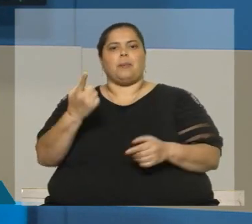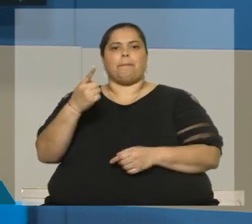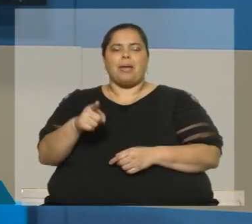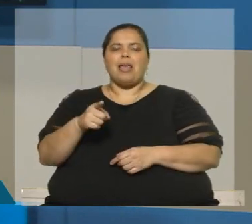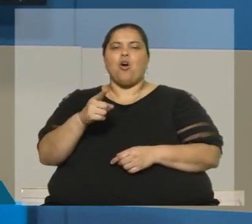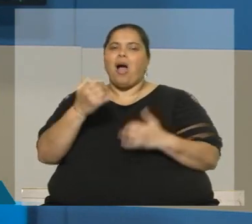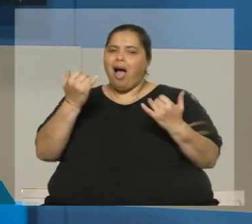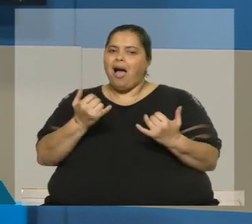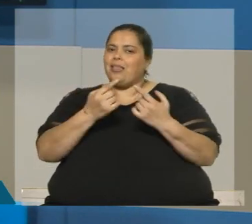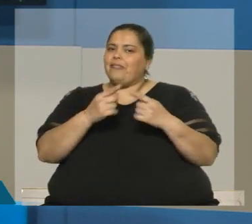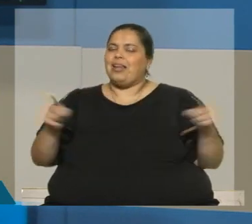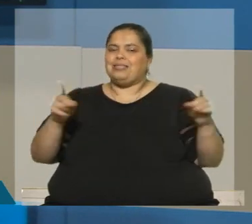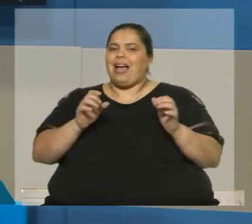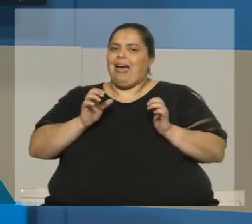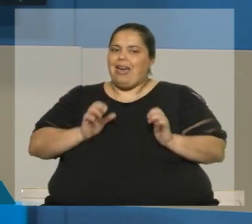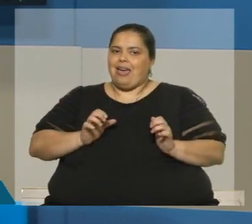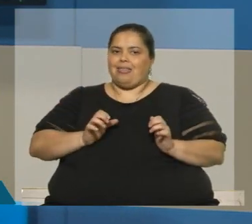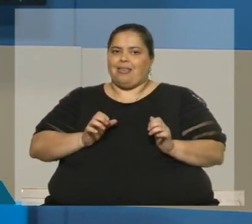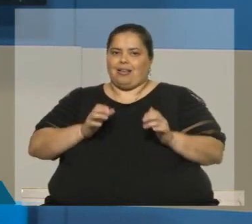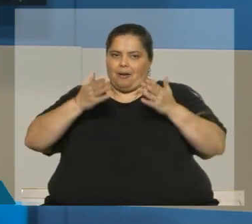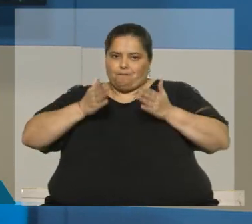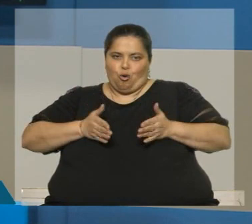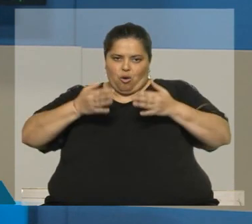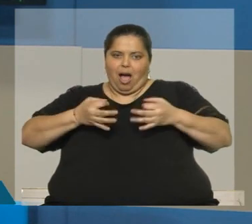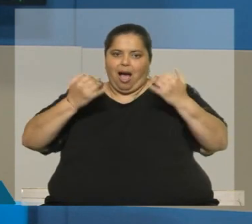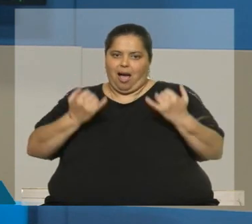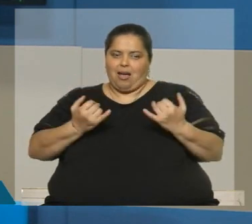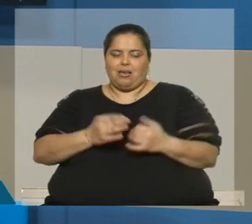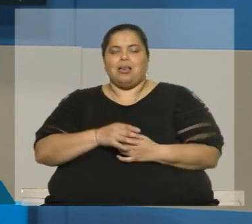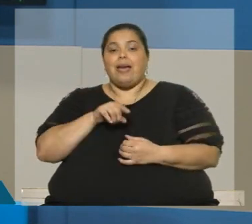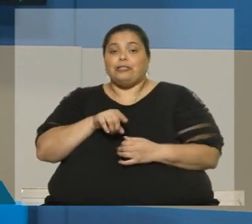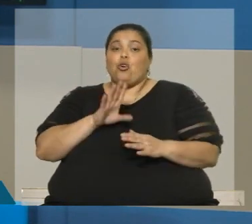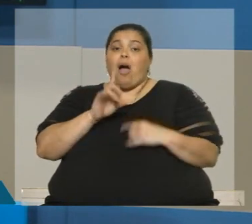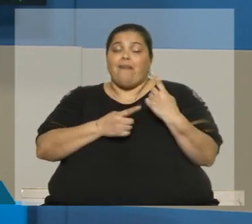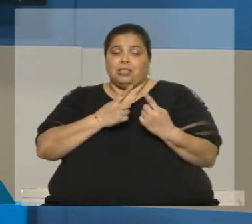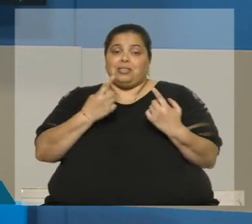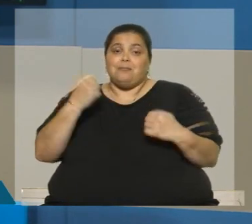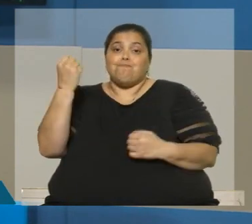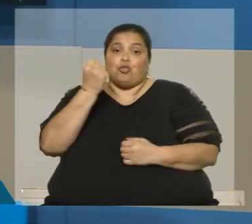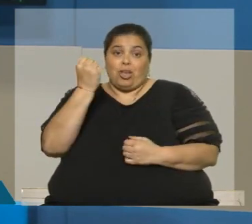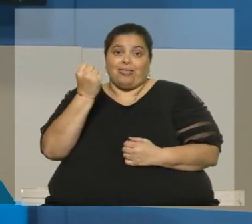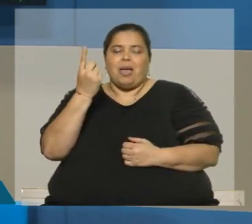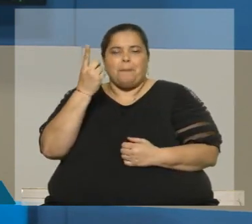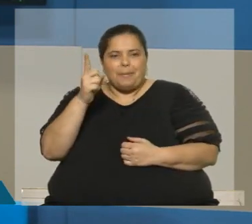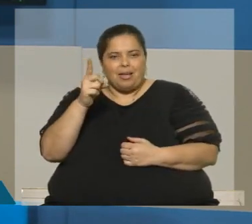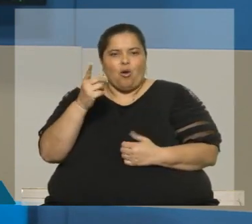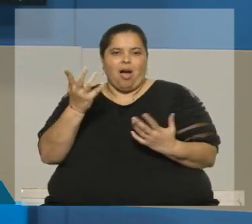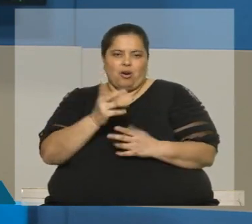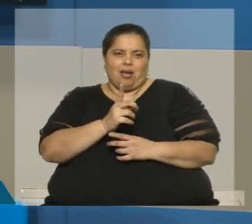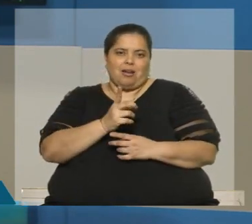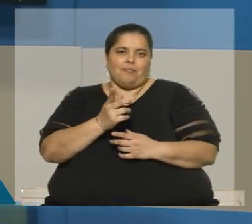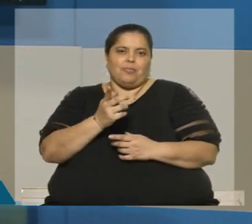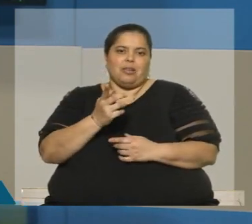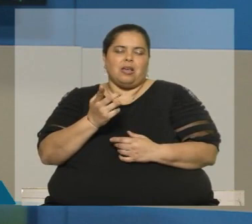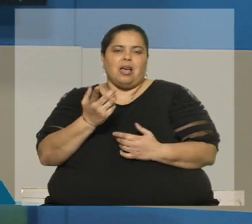cuestiones éticas y morales, que son decisivas muchas veces en las sociedades, pero para lo que estamos hablando, no. Y a veces